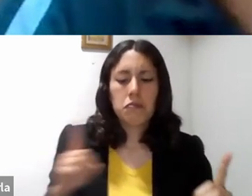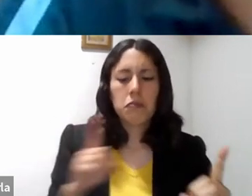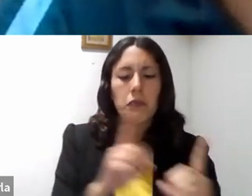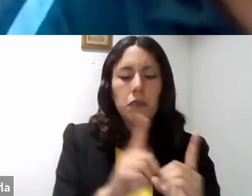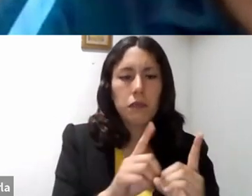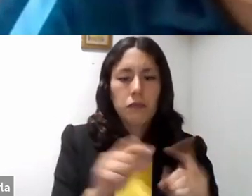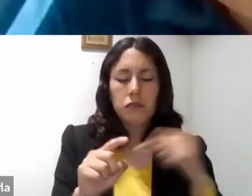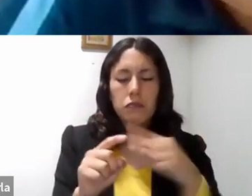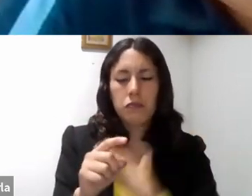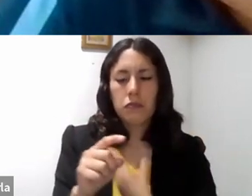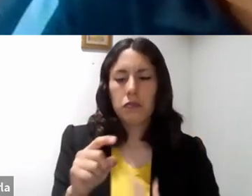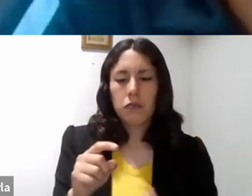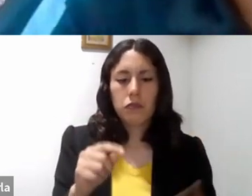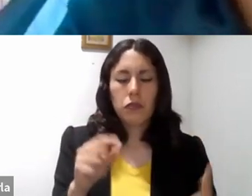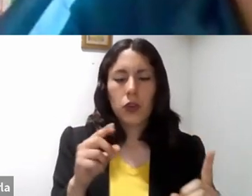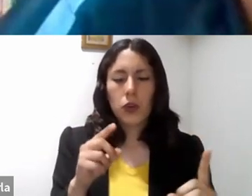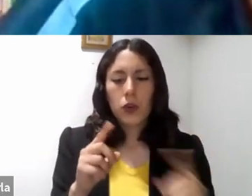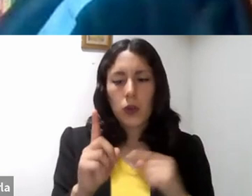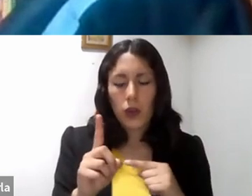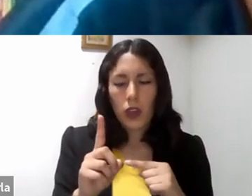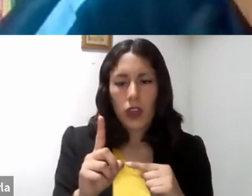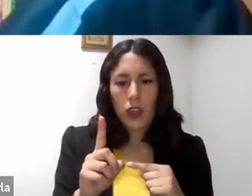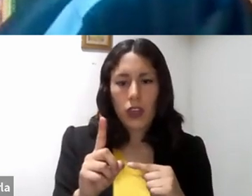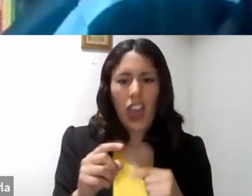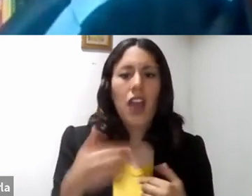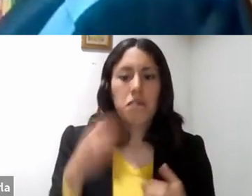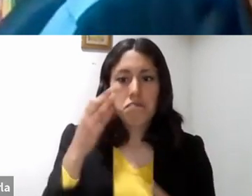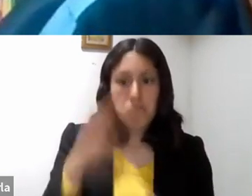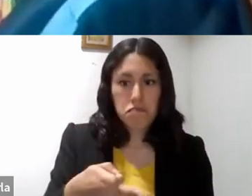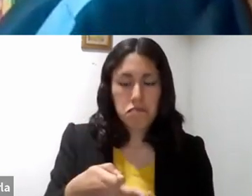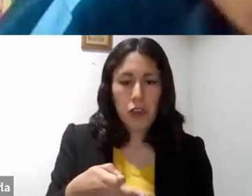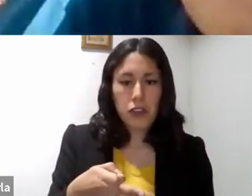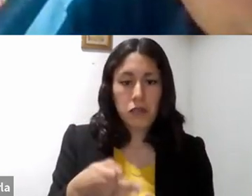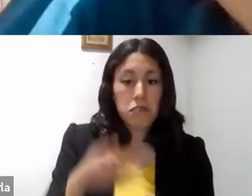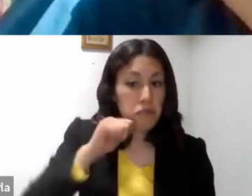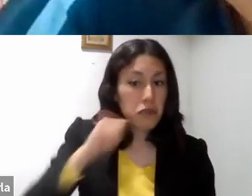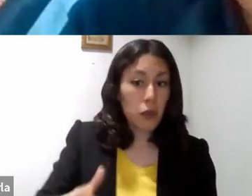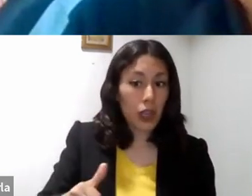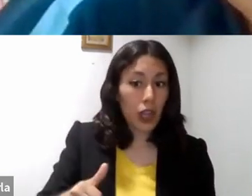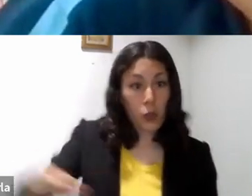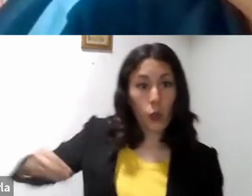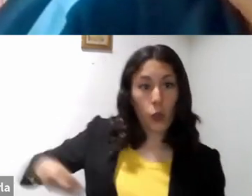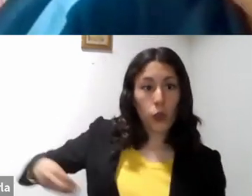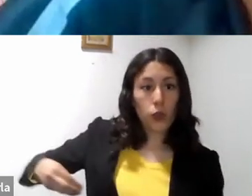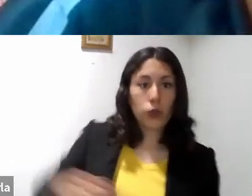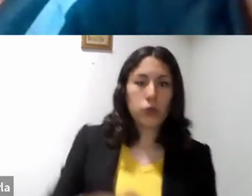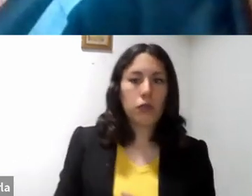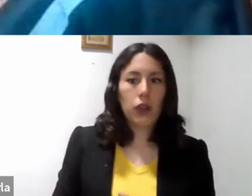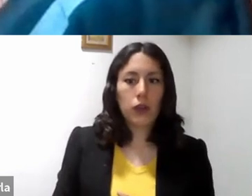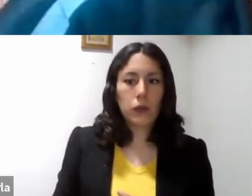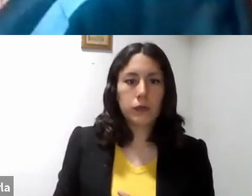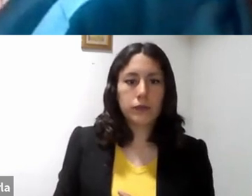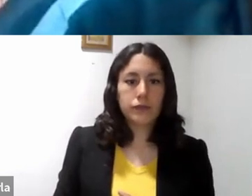Reconoce su culpa, su desorden, su pecado, no le esconde. Se presenta así como es. No